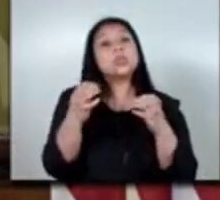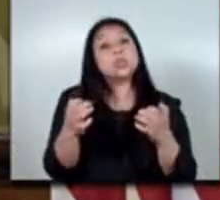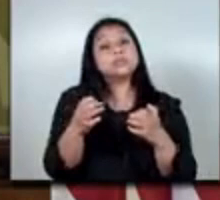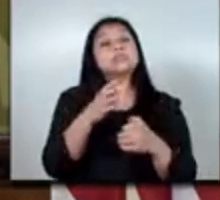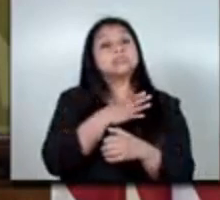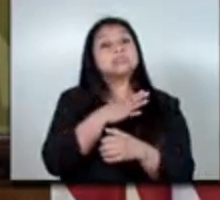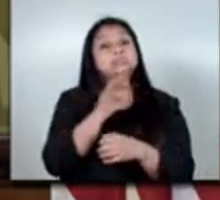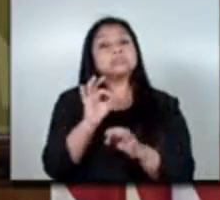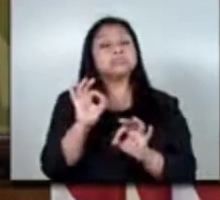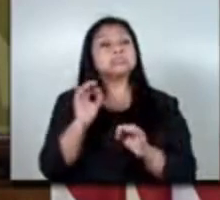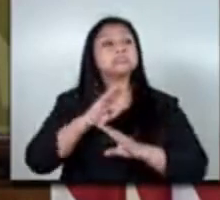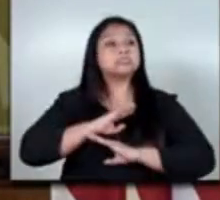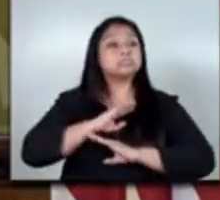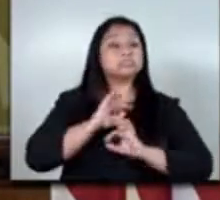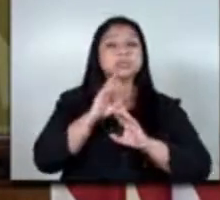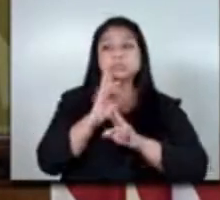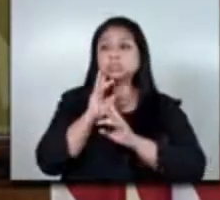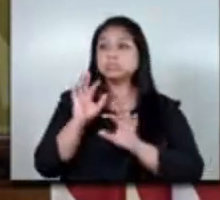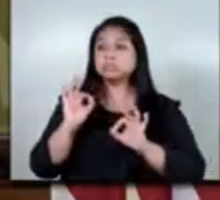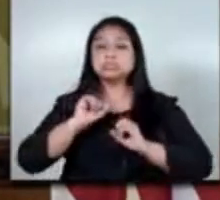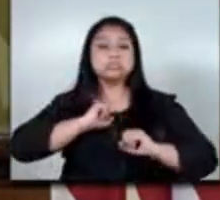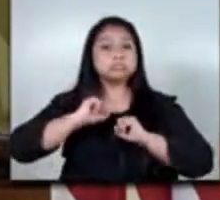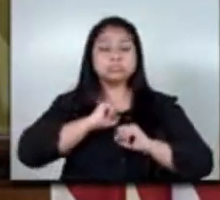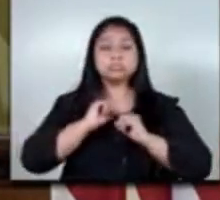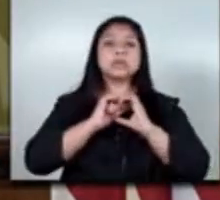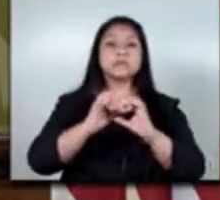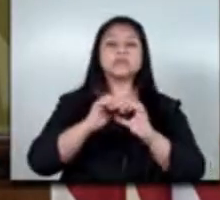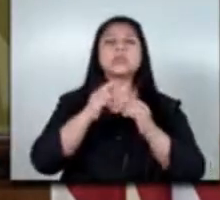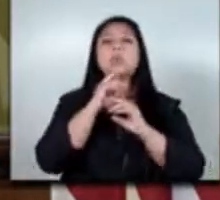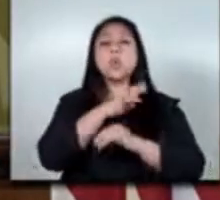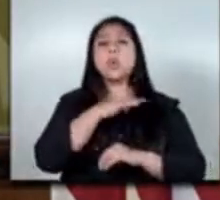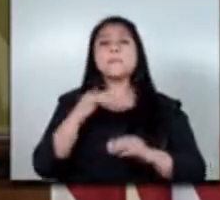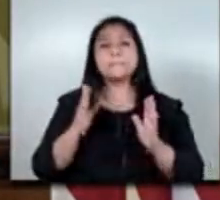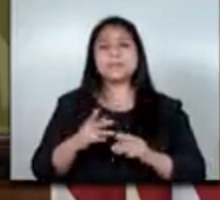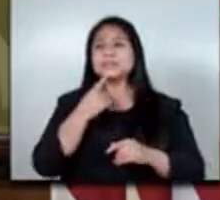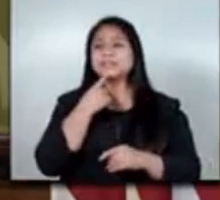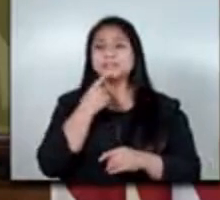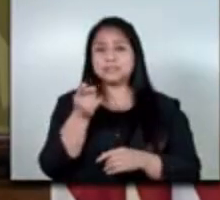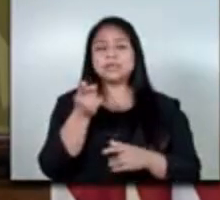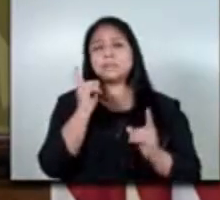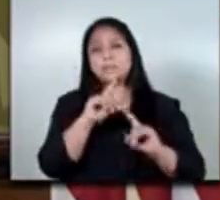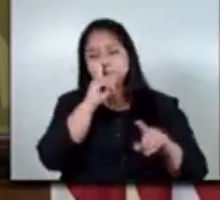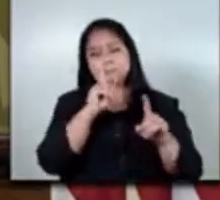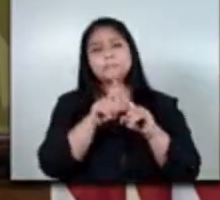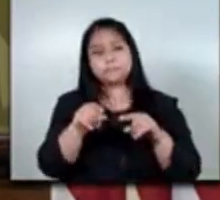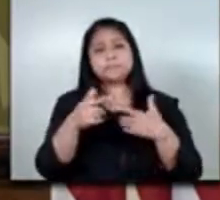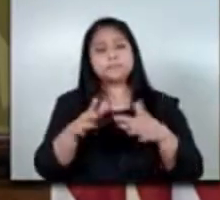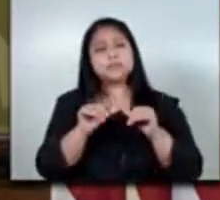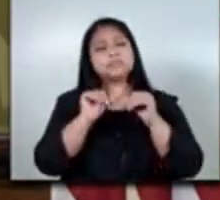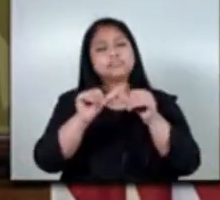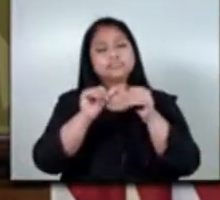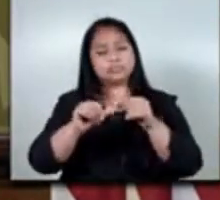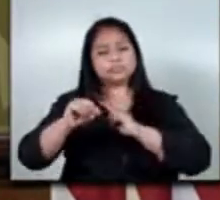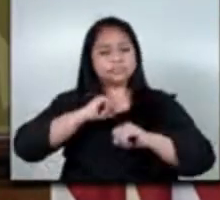muchos resultados de esos esfuerzos como el ministro ha mencionado pero también hay muchas posibilidades para continuar aumentar